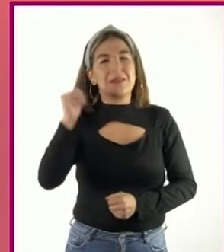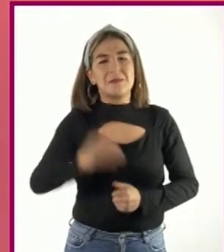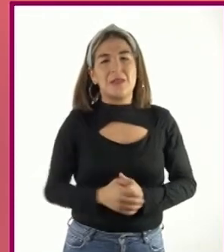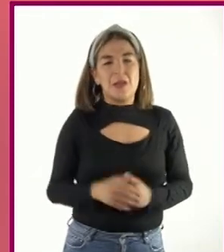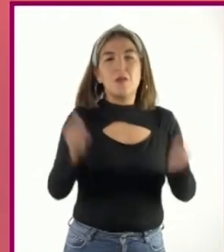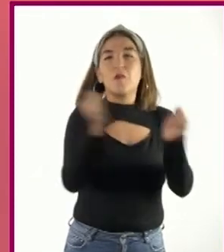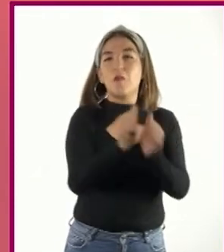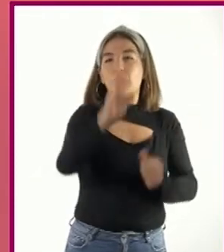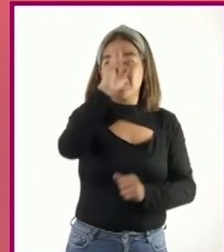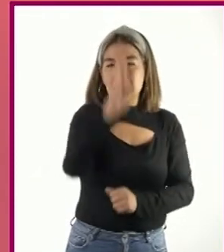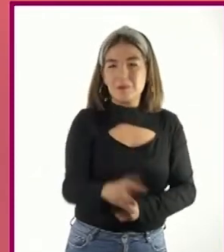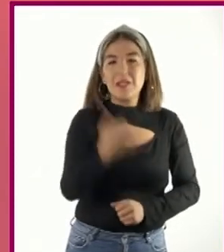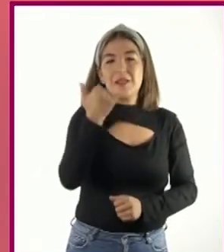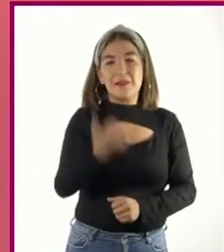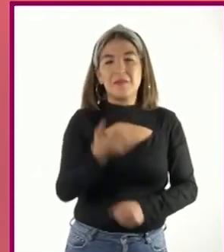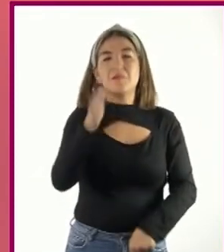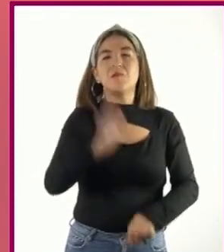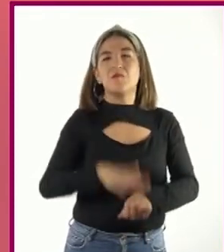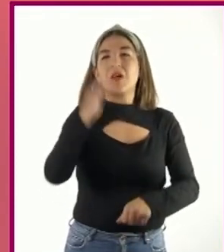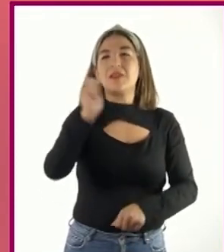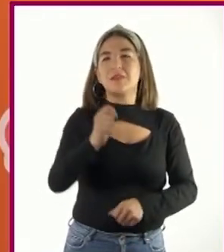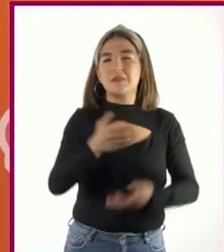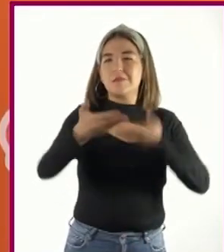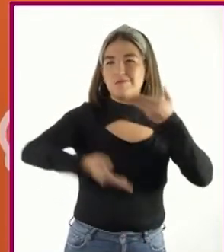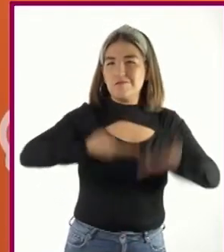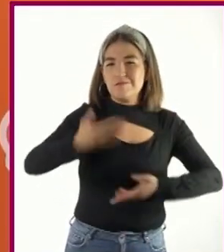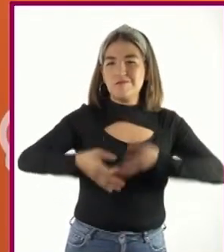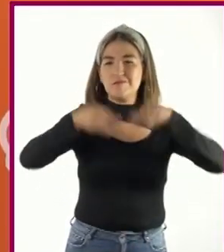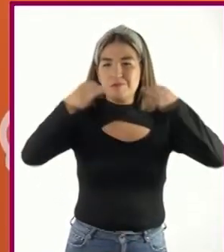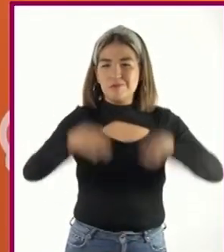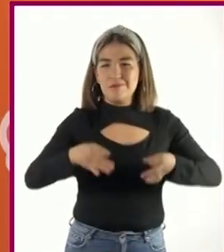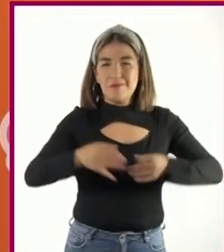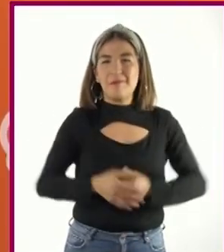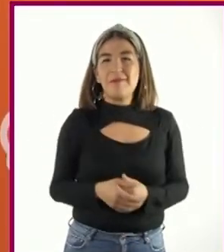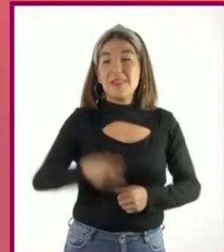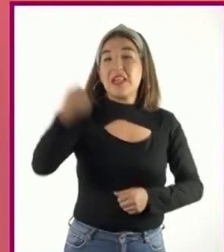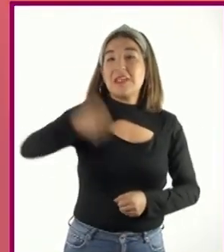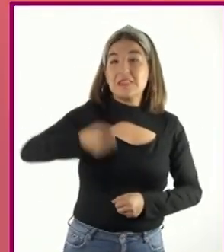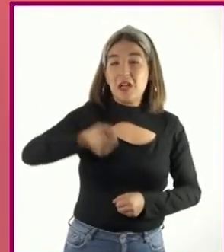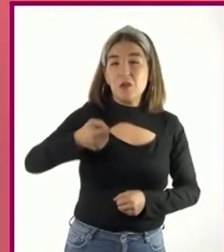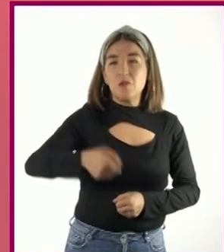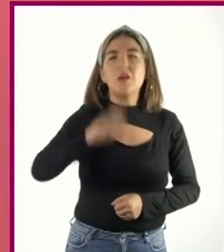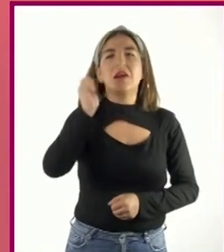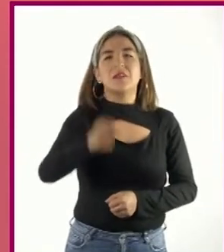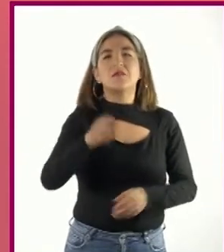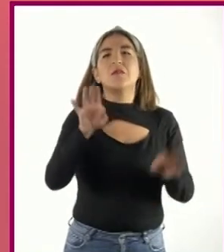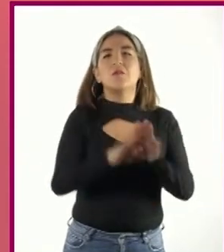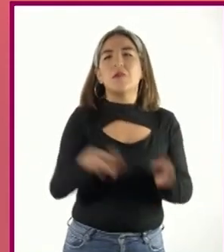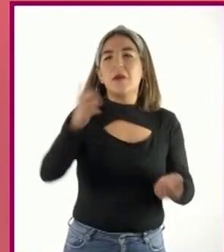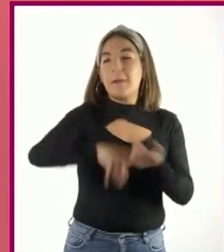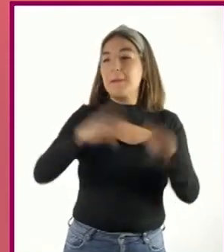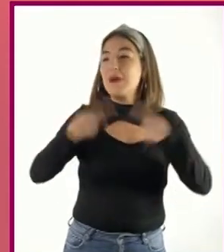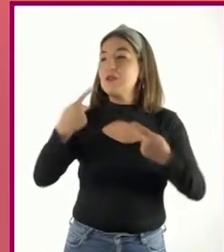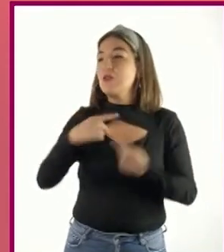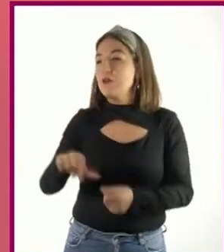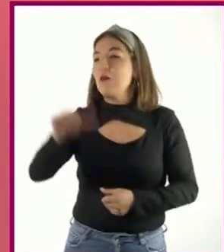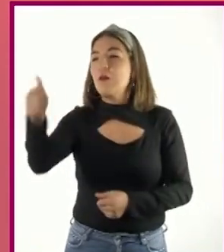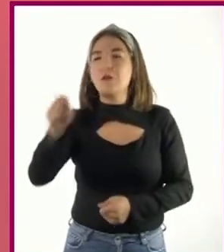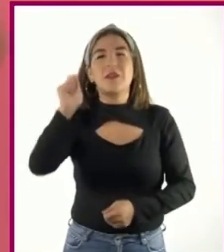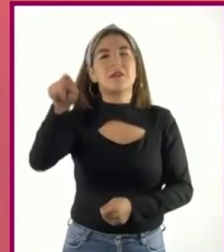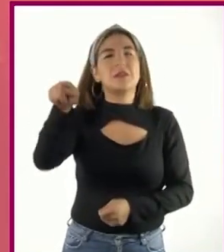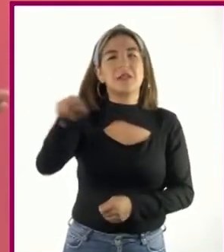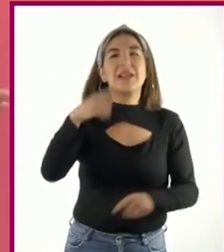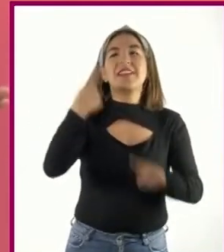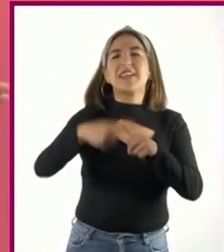con respeto y mayor grado de formalidad. En el saludo hacemos referencia al destinatario, es decir,